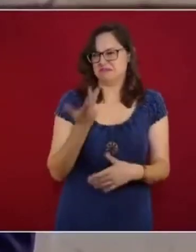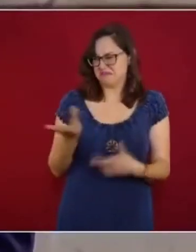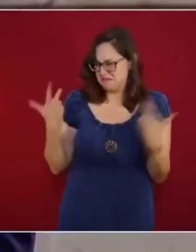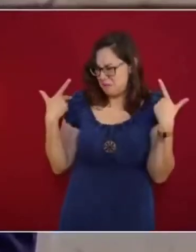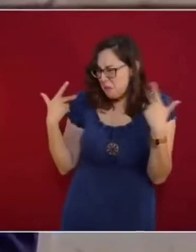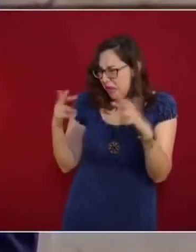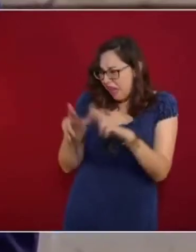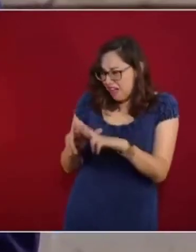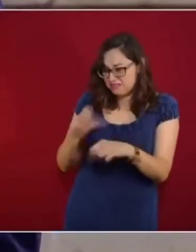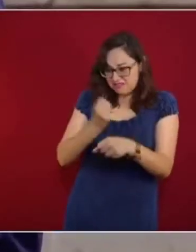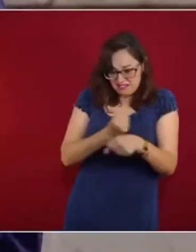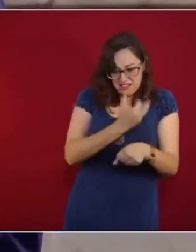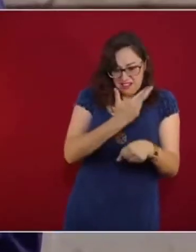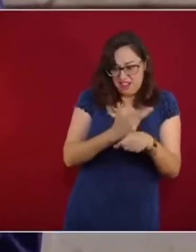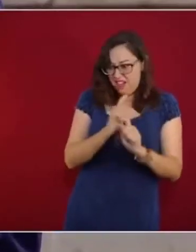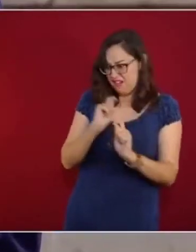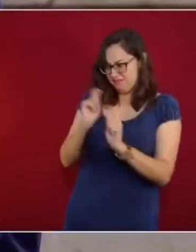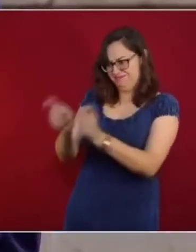nadie va a poder